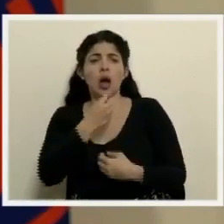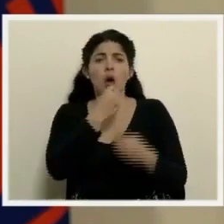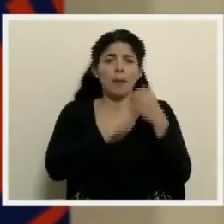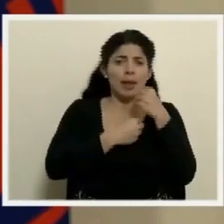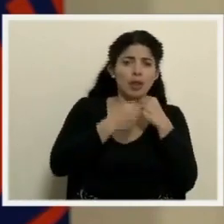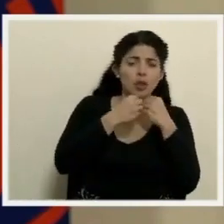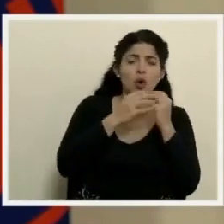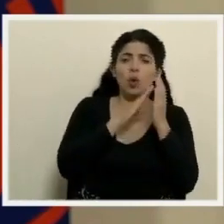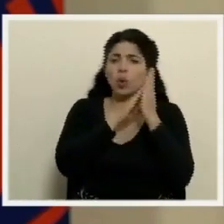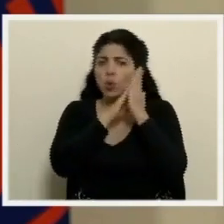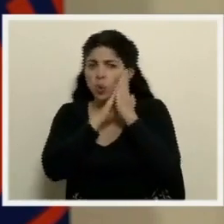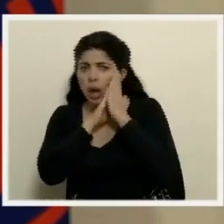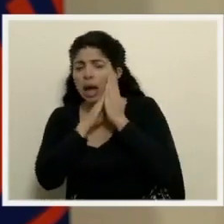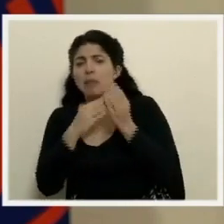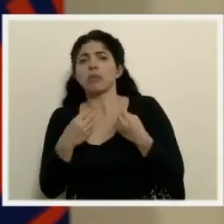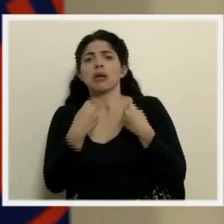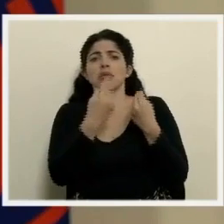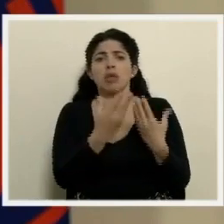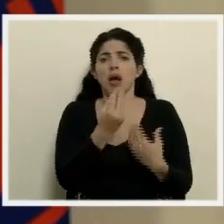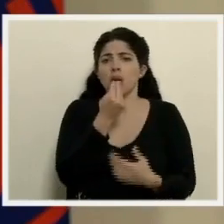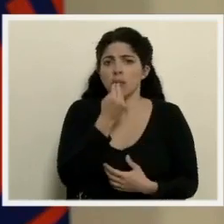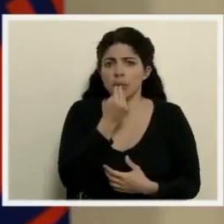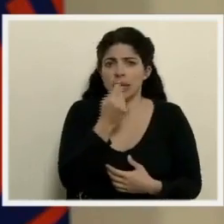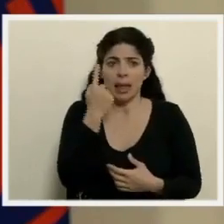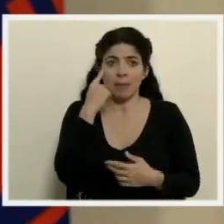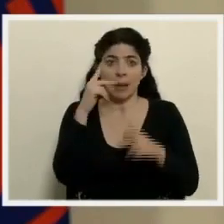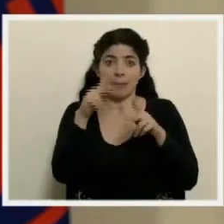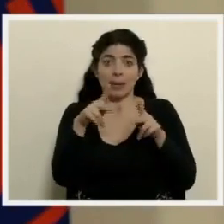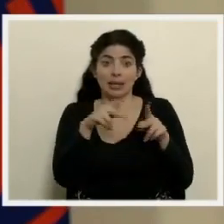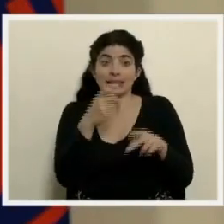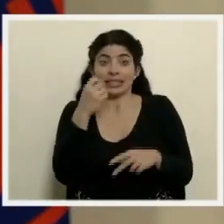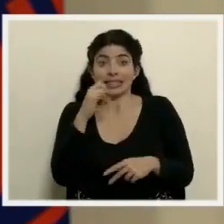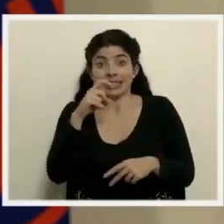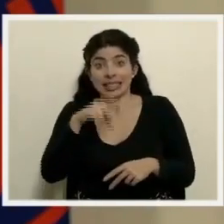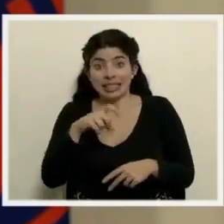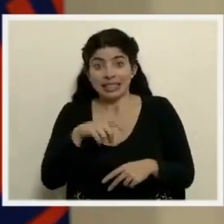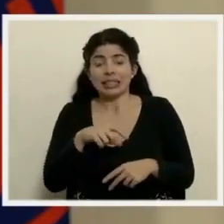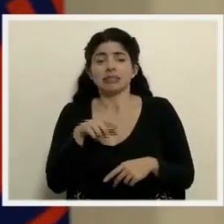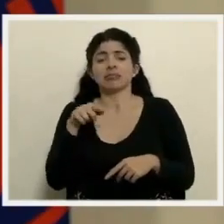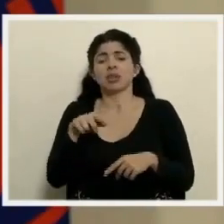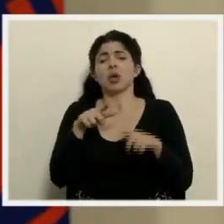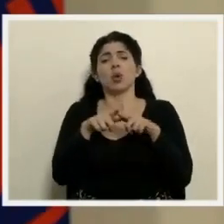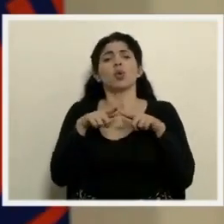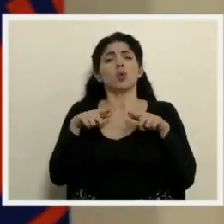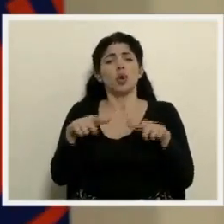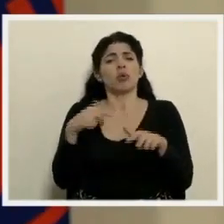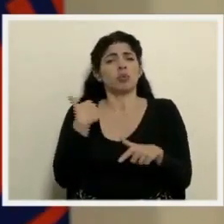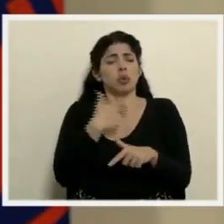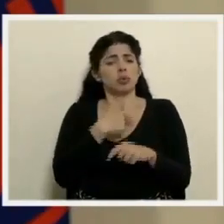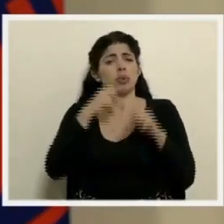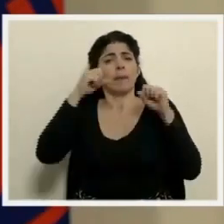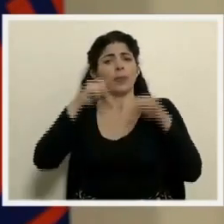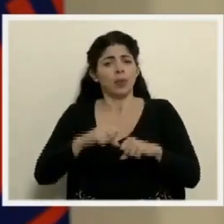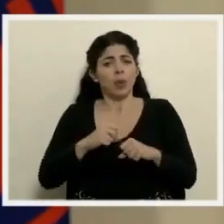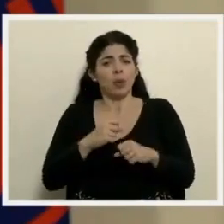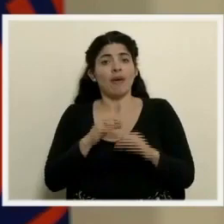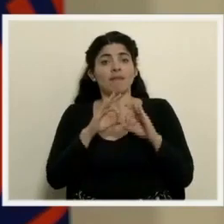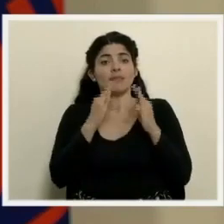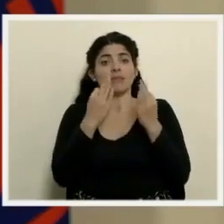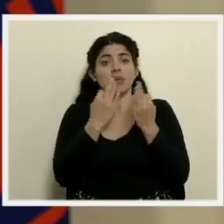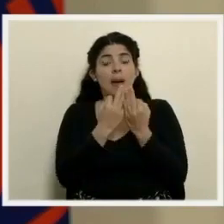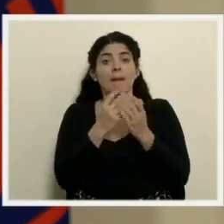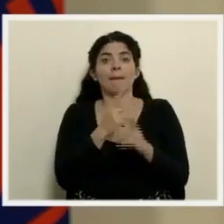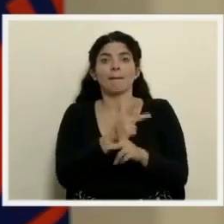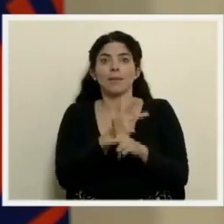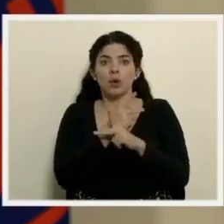dormitorios. Además, se brinda la alimentación a las personas que requieran ir. Son sitios en donde nosotros podemos proteger a nuestra familia,